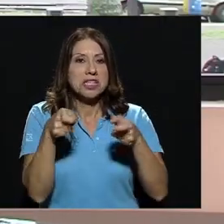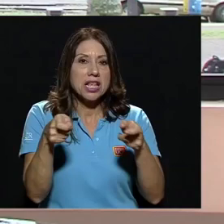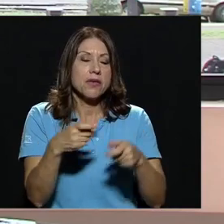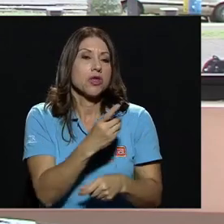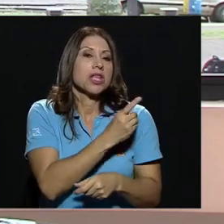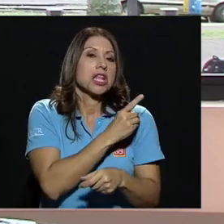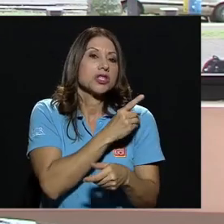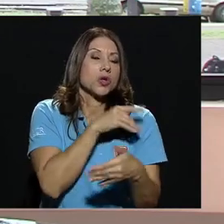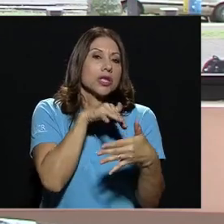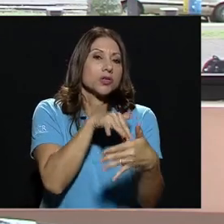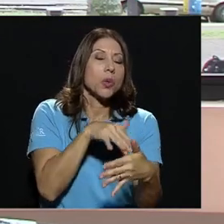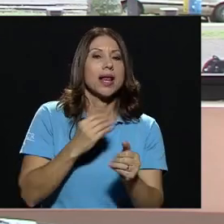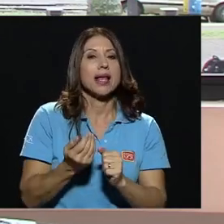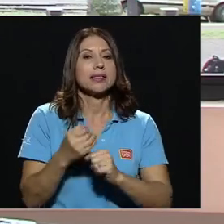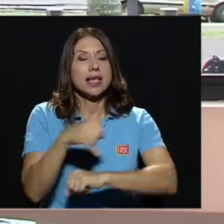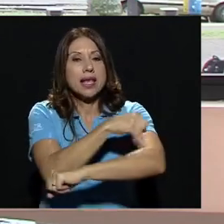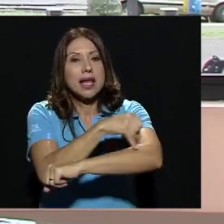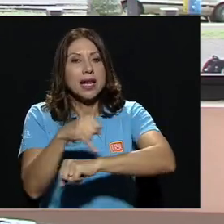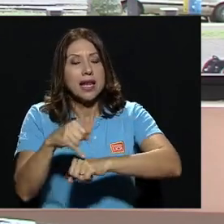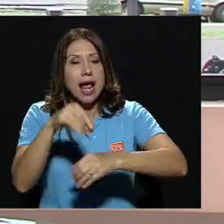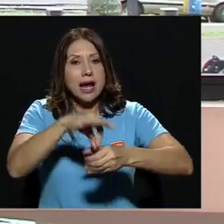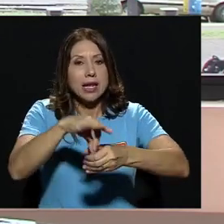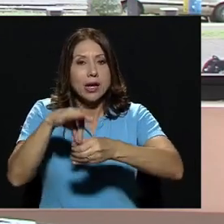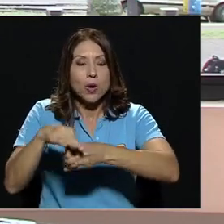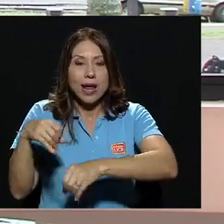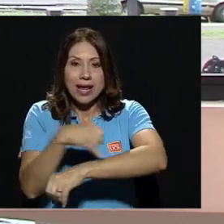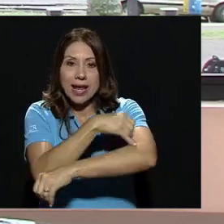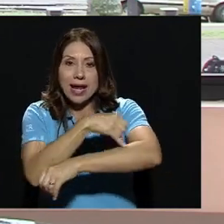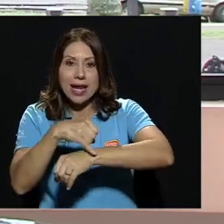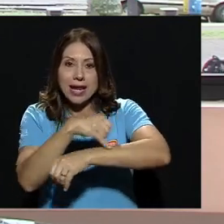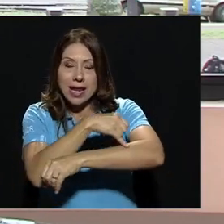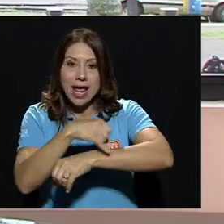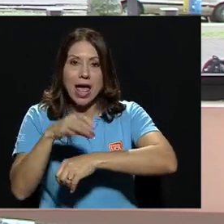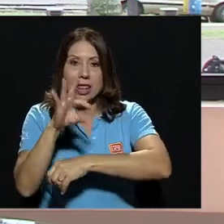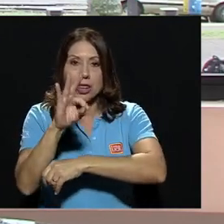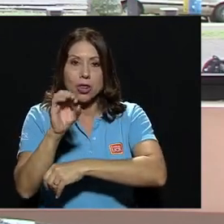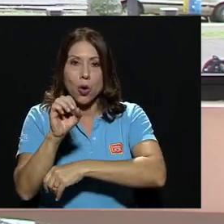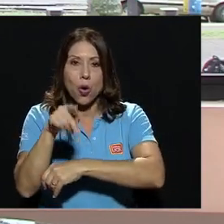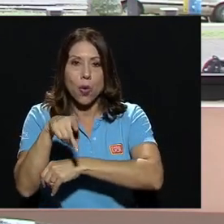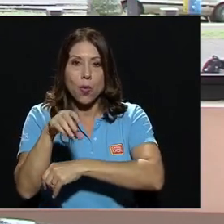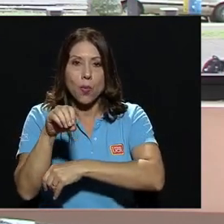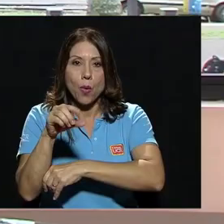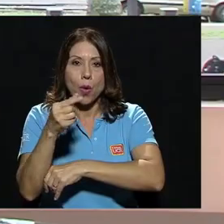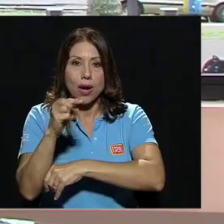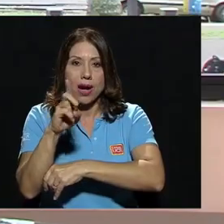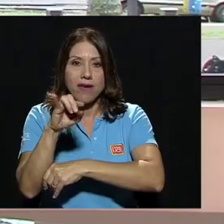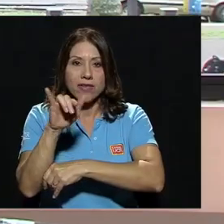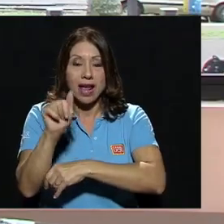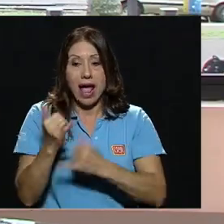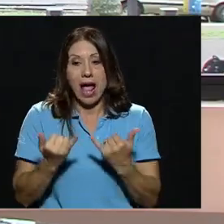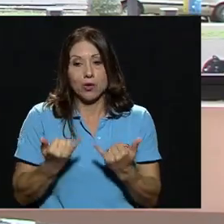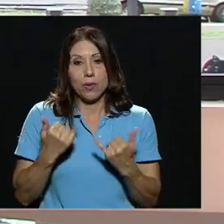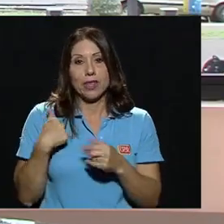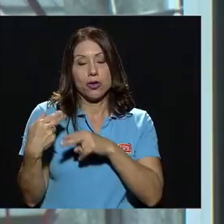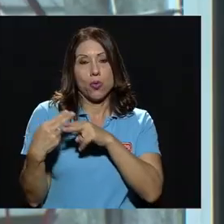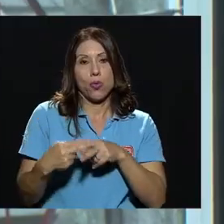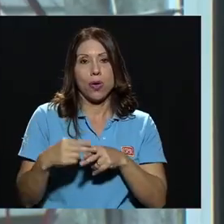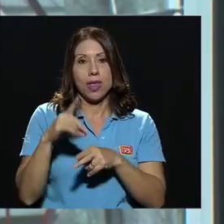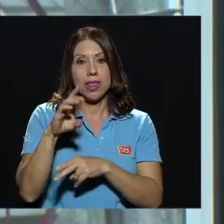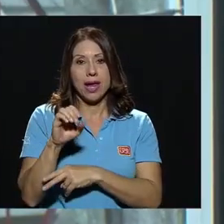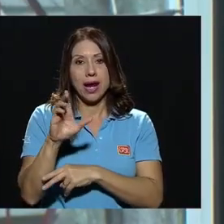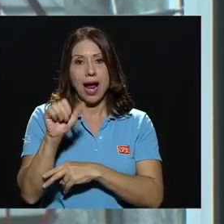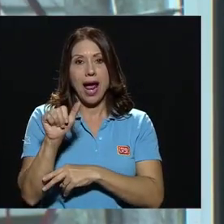escuelas, en ingeniería agrícola, en ingeniería topográfica y actualmente me desempeño como decano de ingeniería.